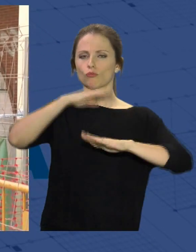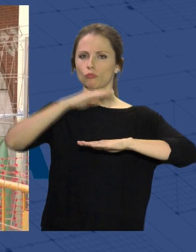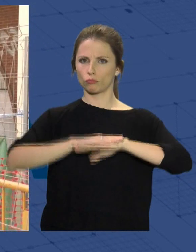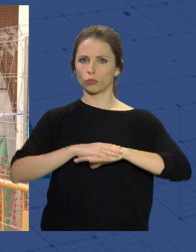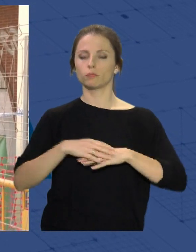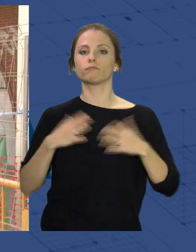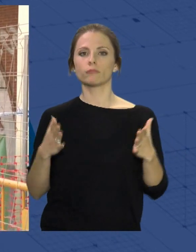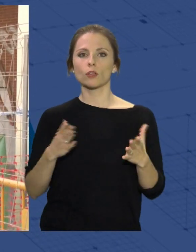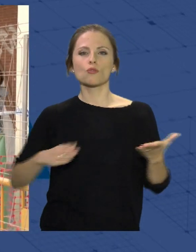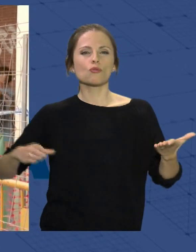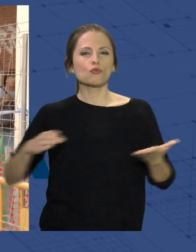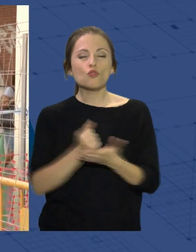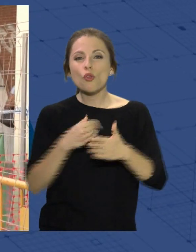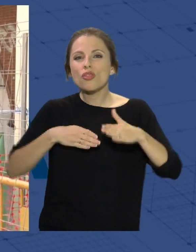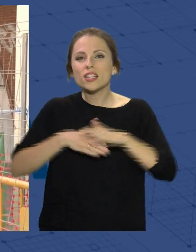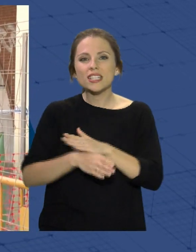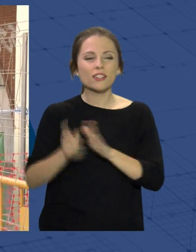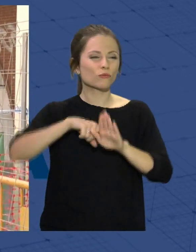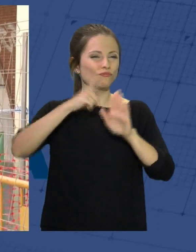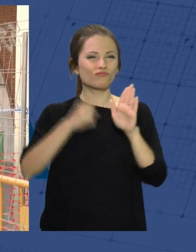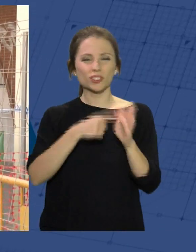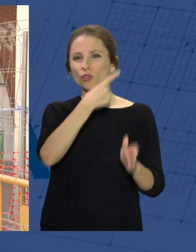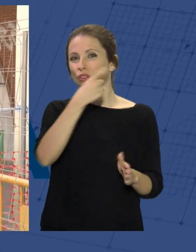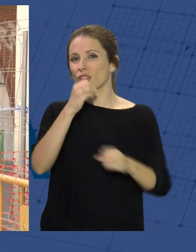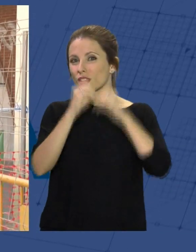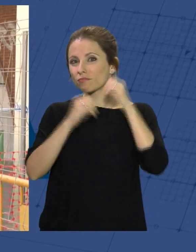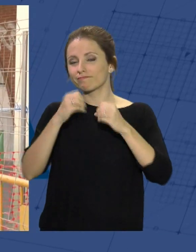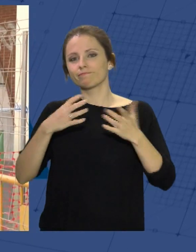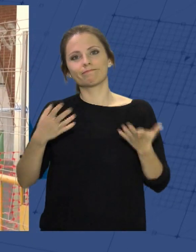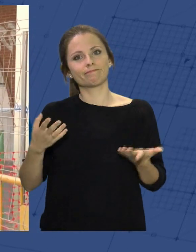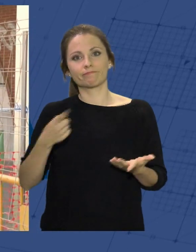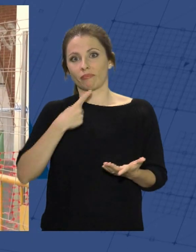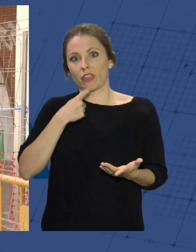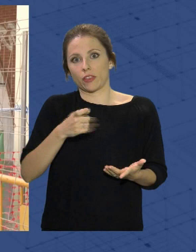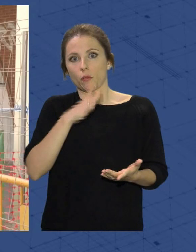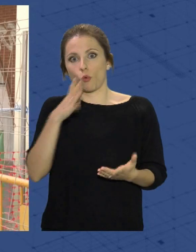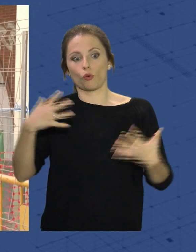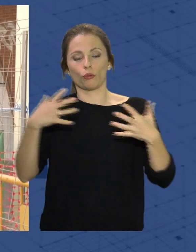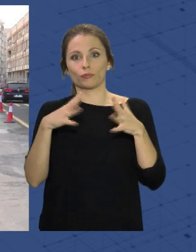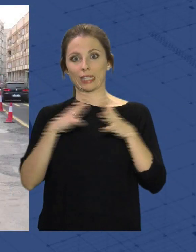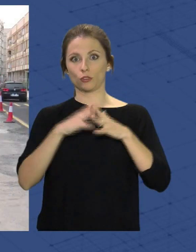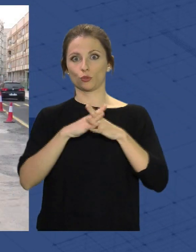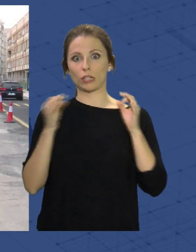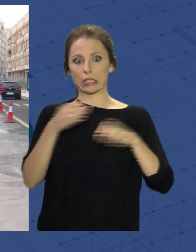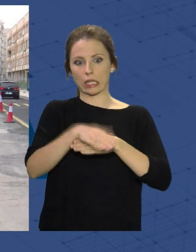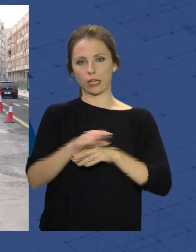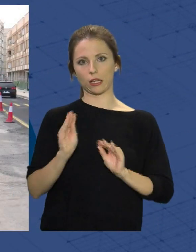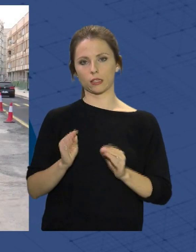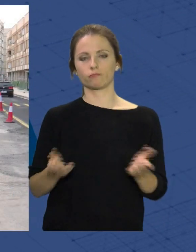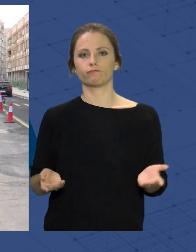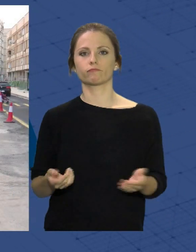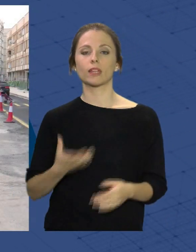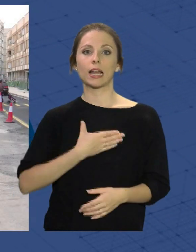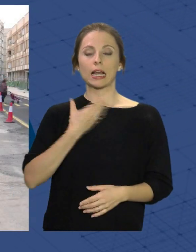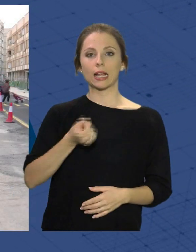que todo sea accesible al 100%, pues difícil ya con la estructura que tiene la propia calle. La alcaldesa ha vuelto a